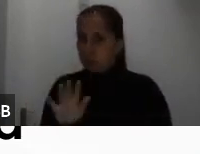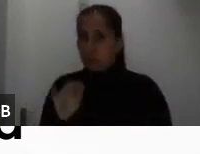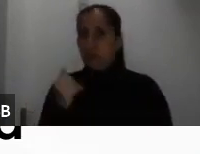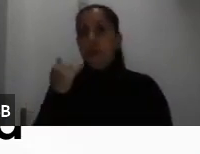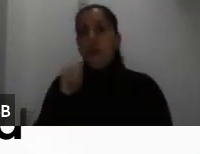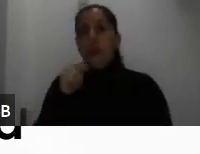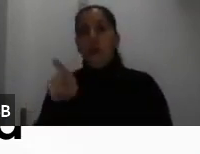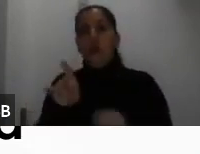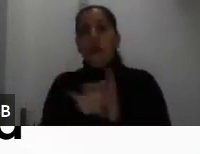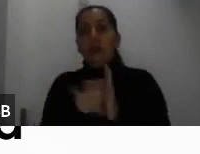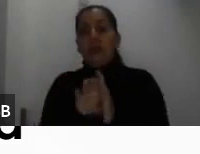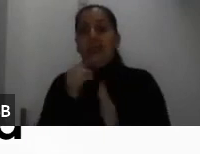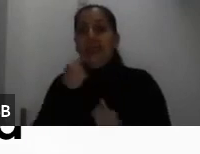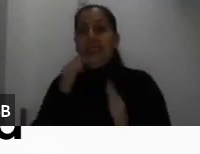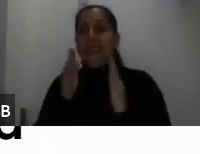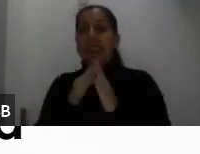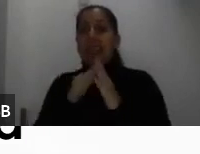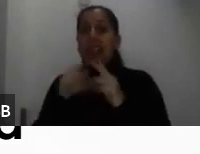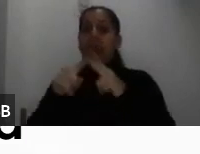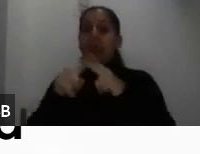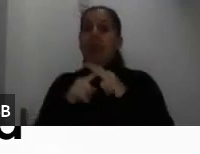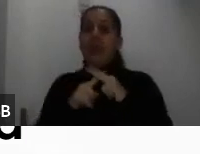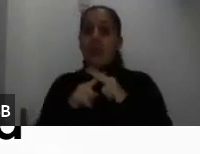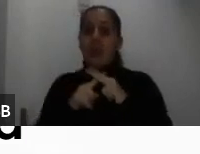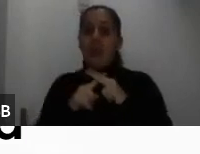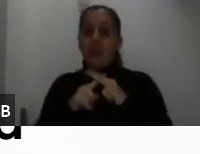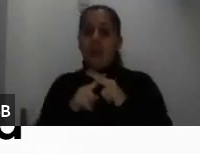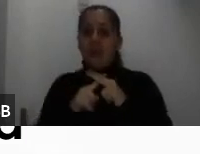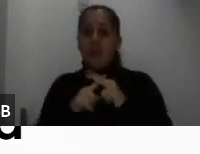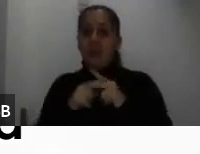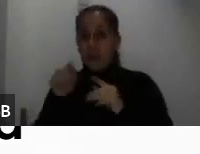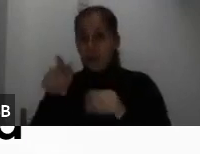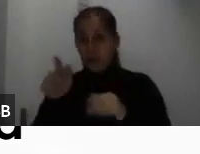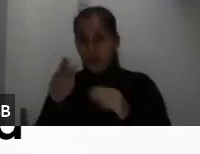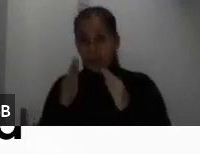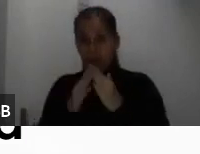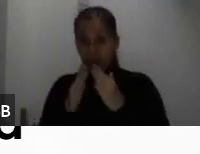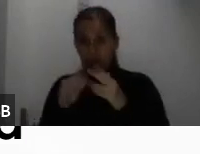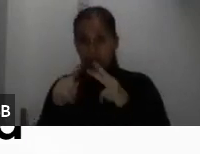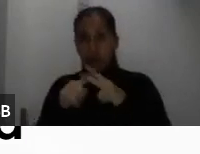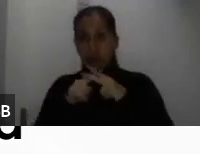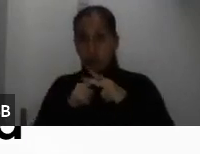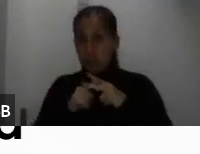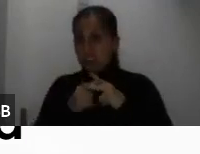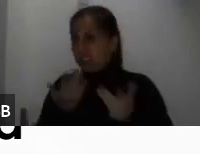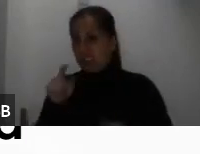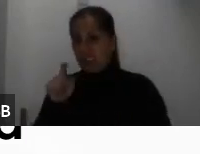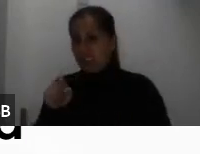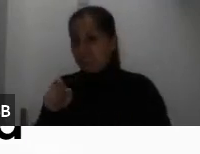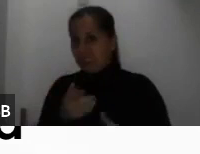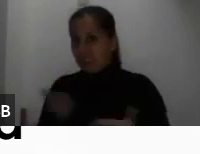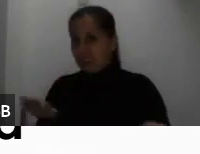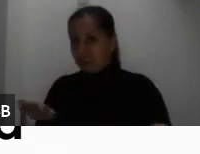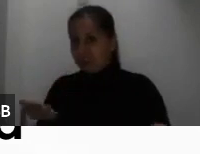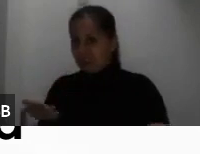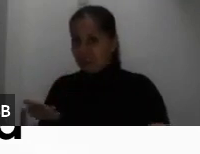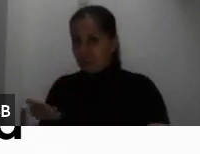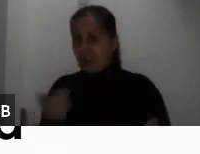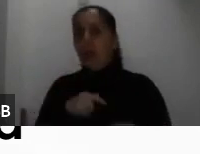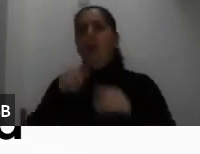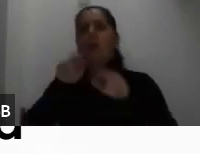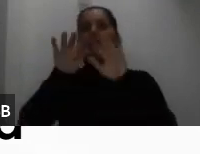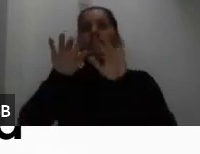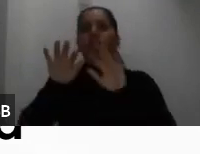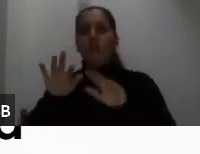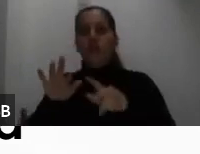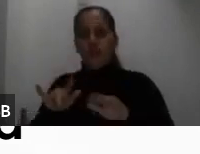ustedes nos indiquen que la casa es prestada. si su vivienda es prestada, lo que vamos a necesitar es un documento de la persona